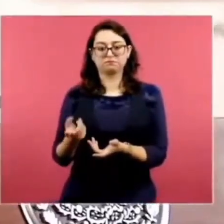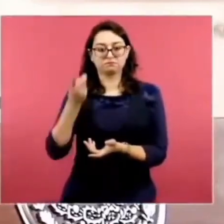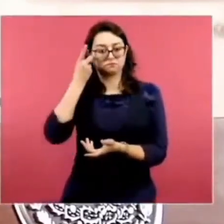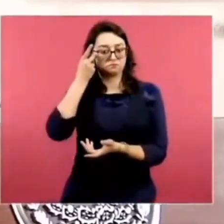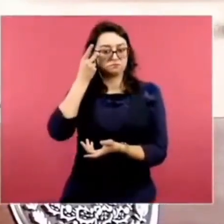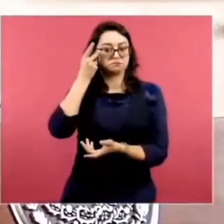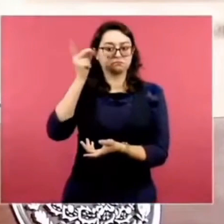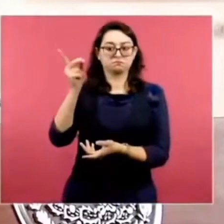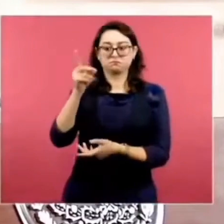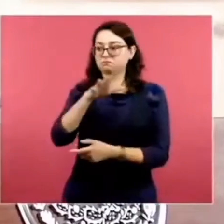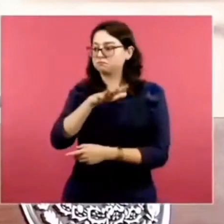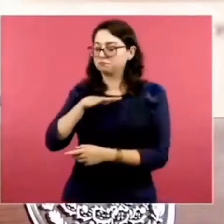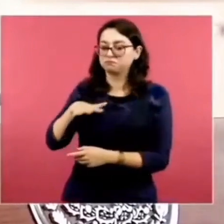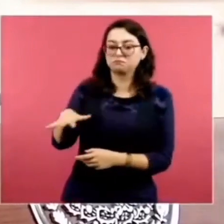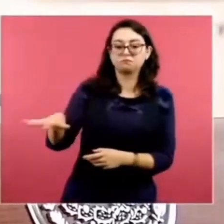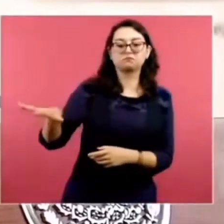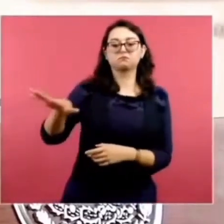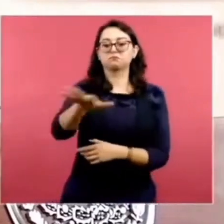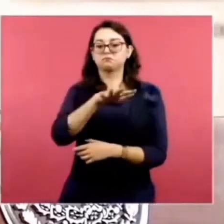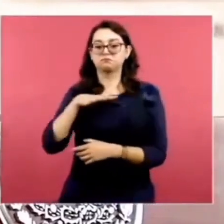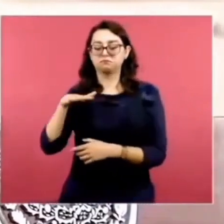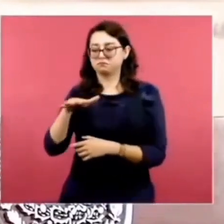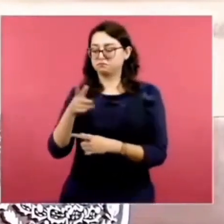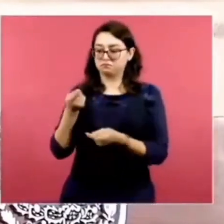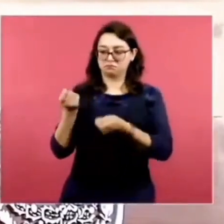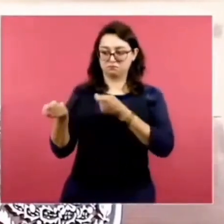dueños de toda la franja.